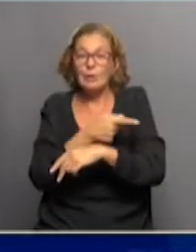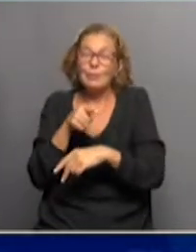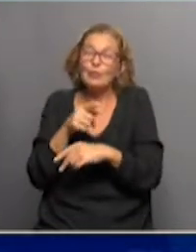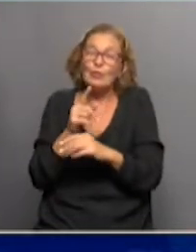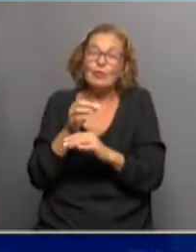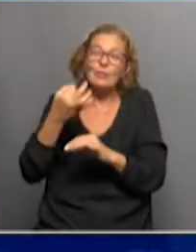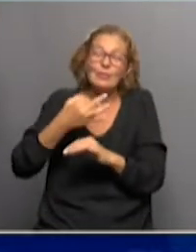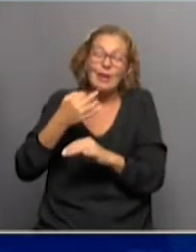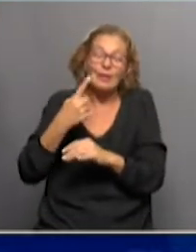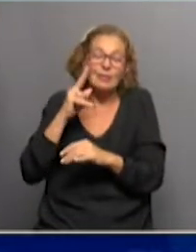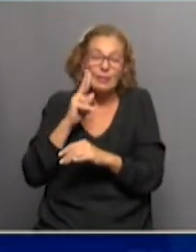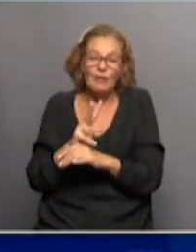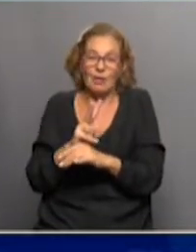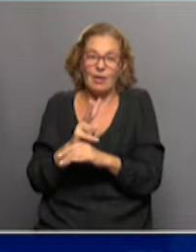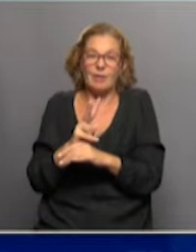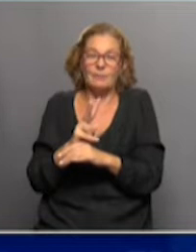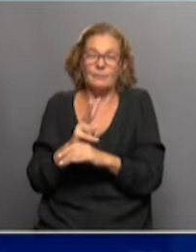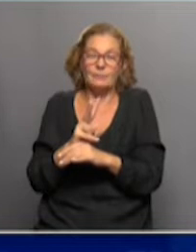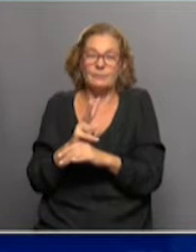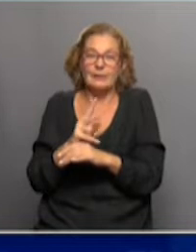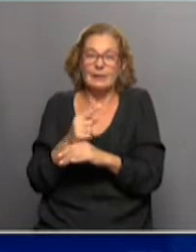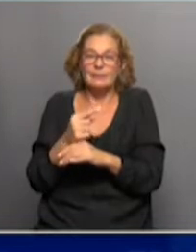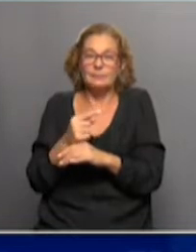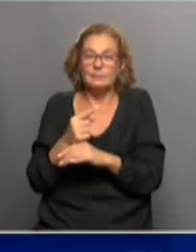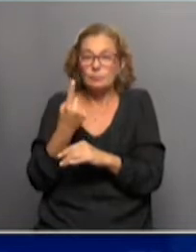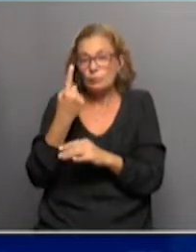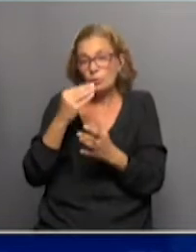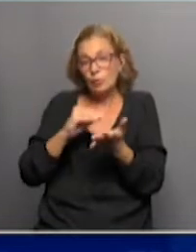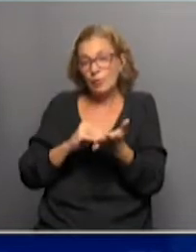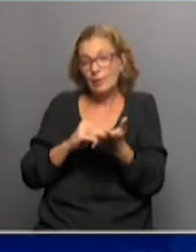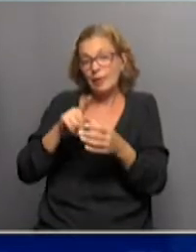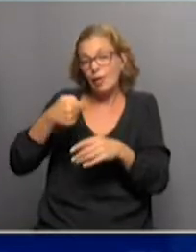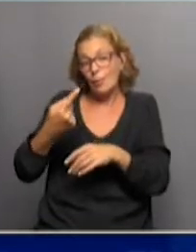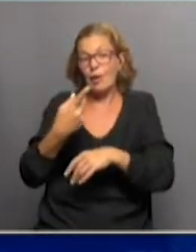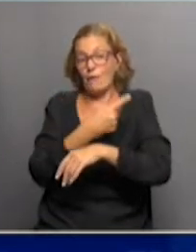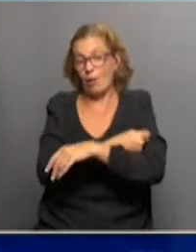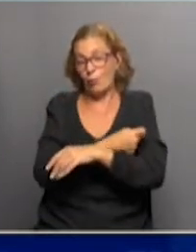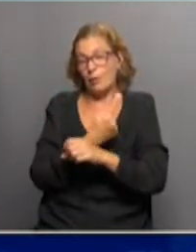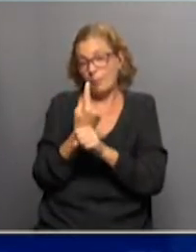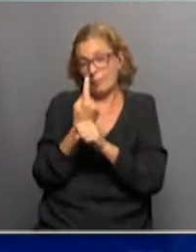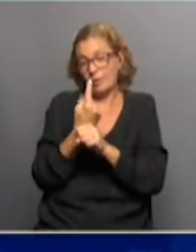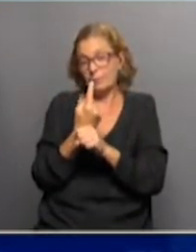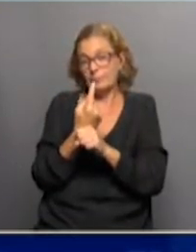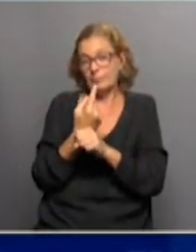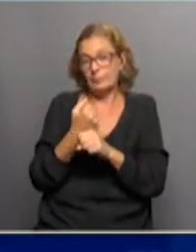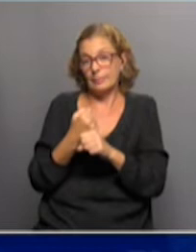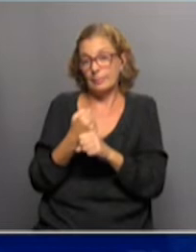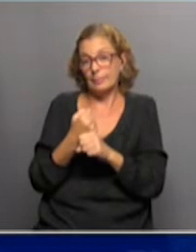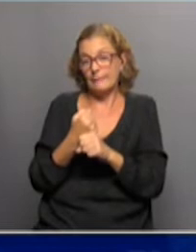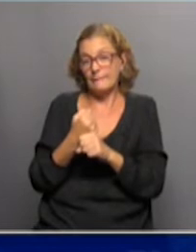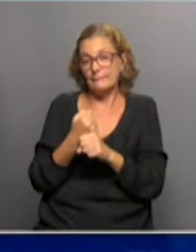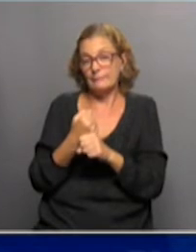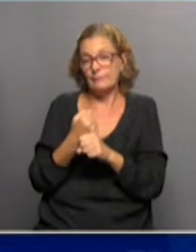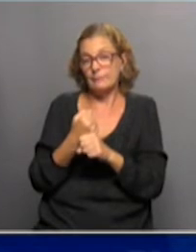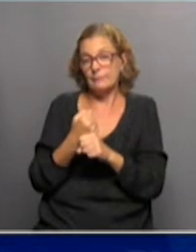se ve, digamos, una vez que se administra la vacuna. Adriana, una pregunta que no sé si pudiste escuchar